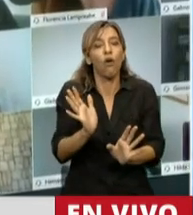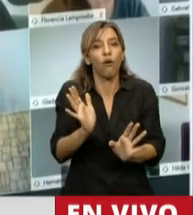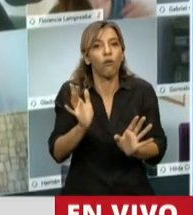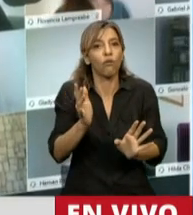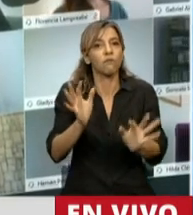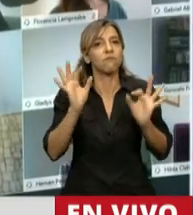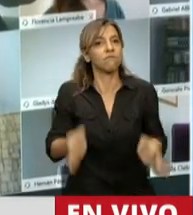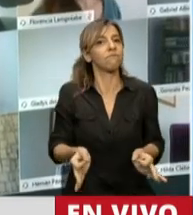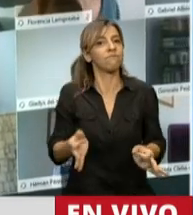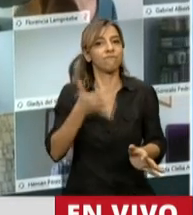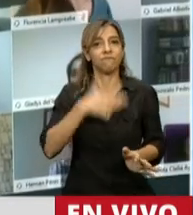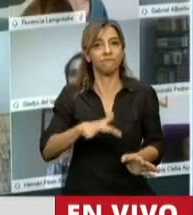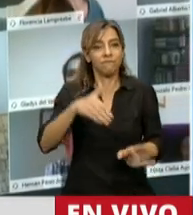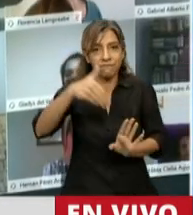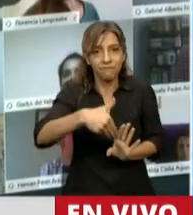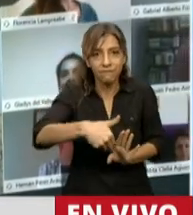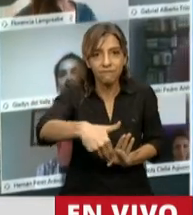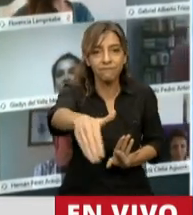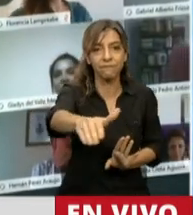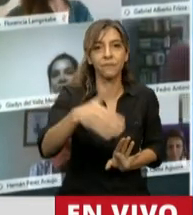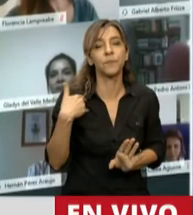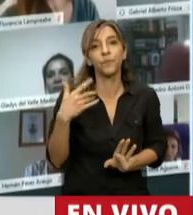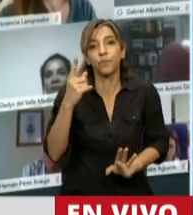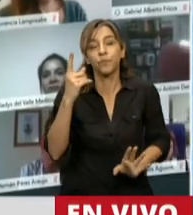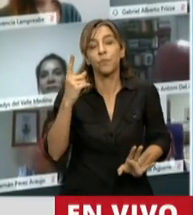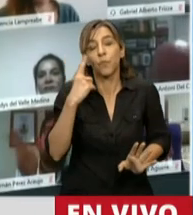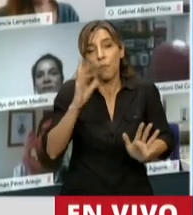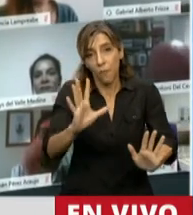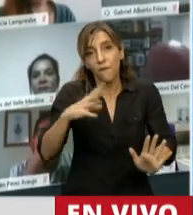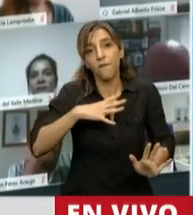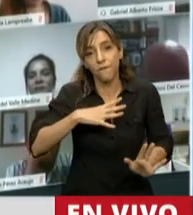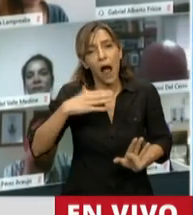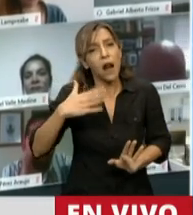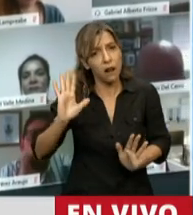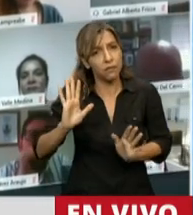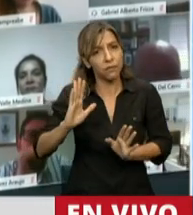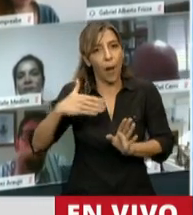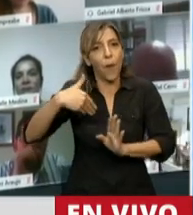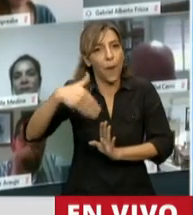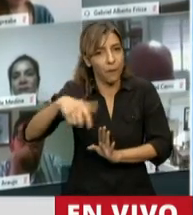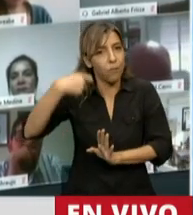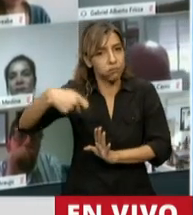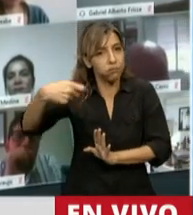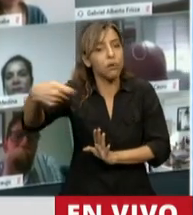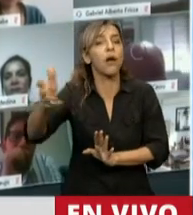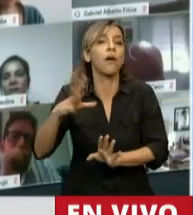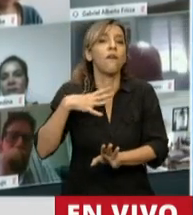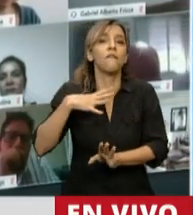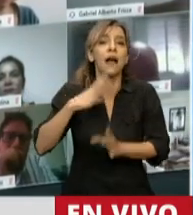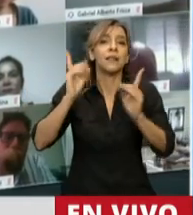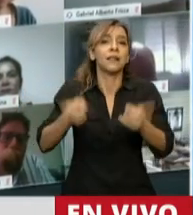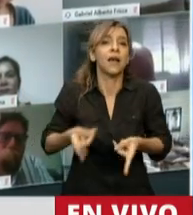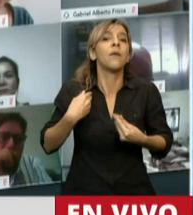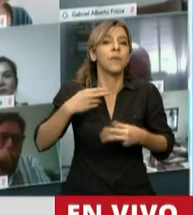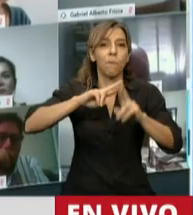falta. El de refinanciación de esta parte de la deuda, pero con el Fondo Monetario Internacional